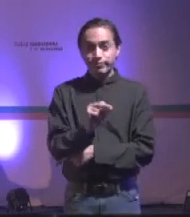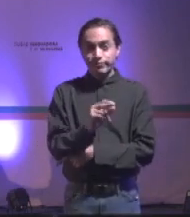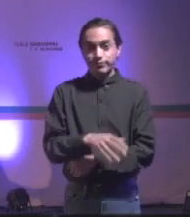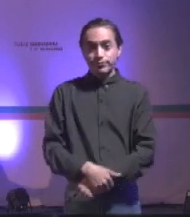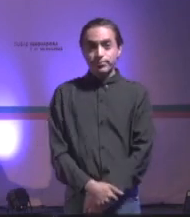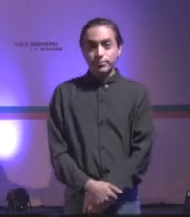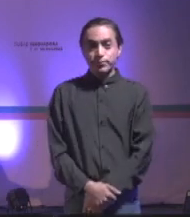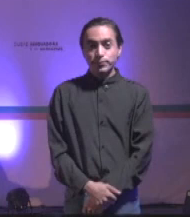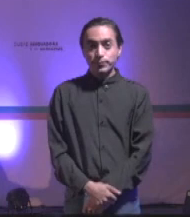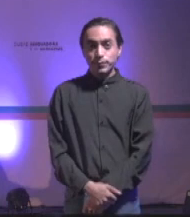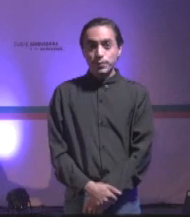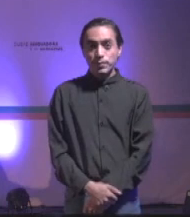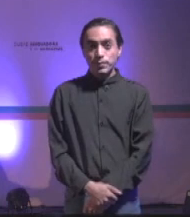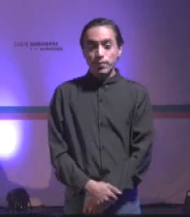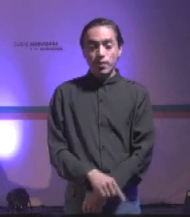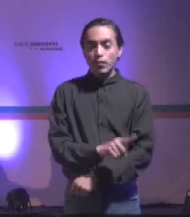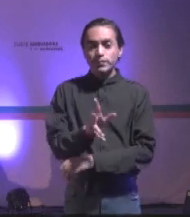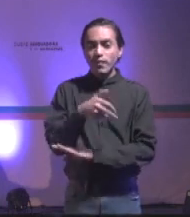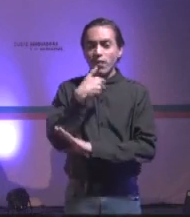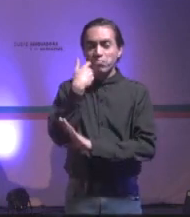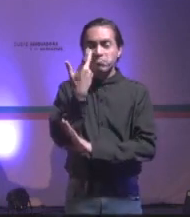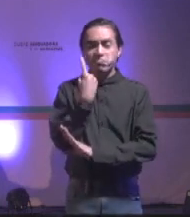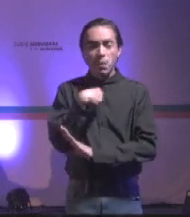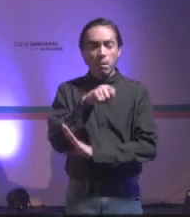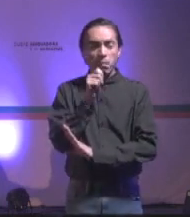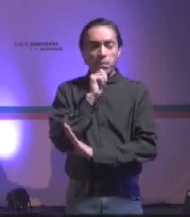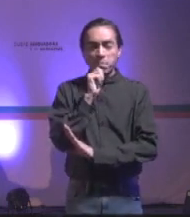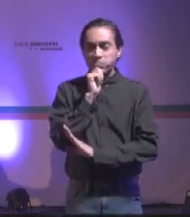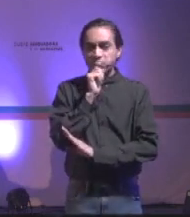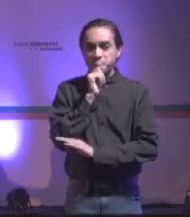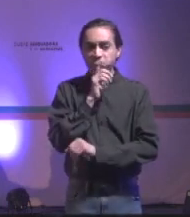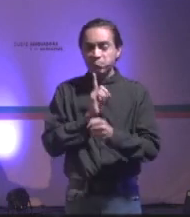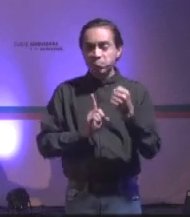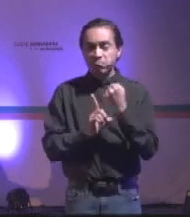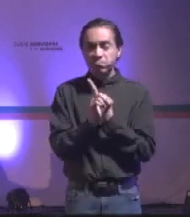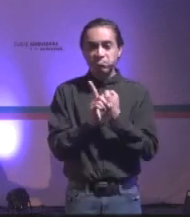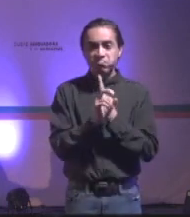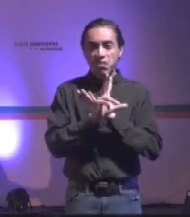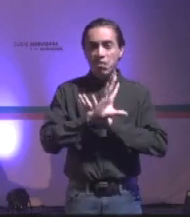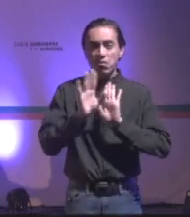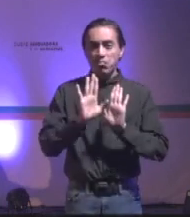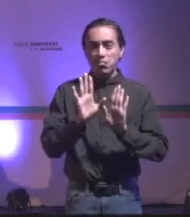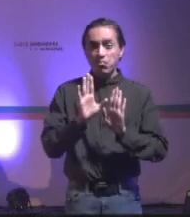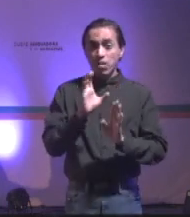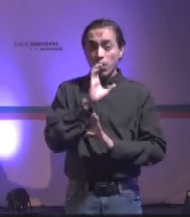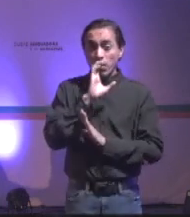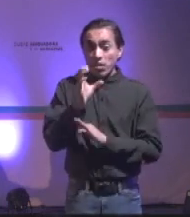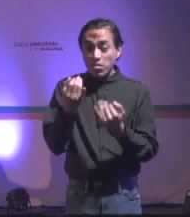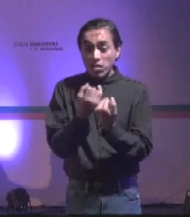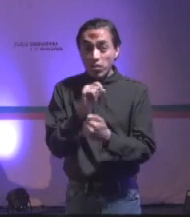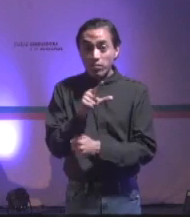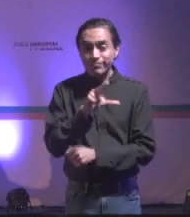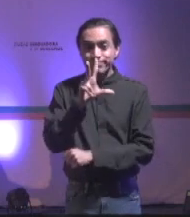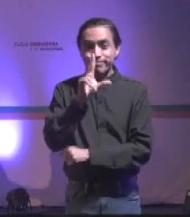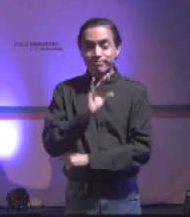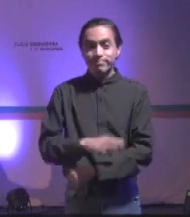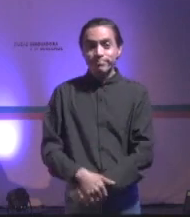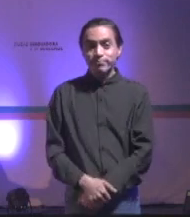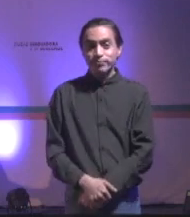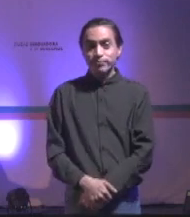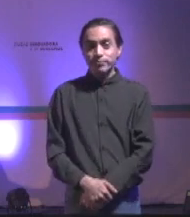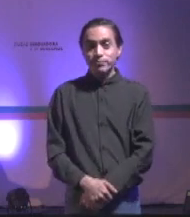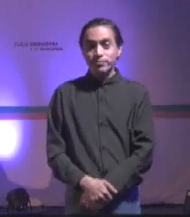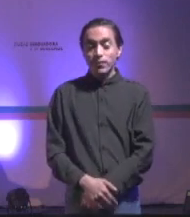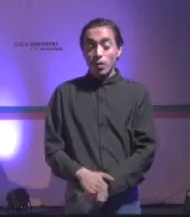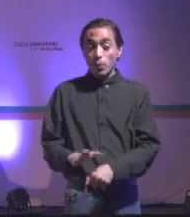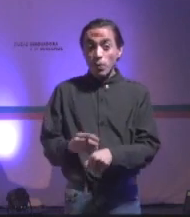Reciban, los que quieran, no se preocupen, no peleen, no contesten igual que ellos, porque si no,